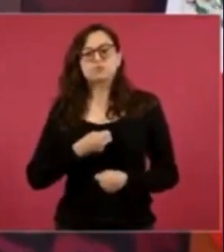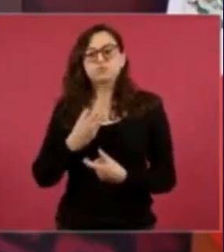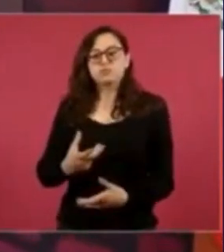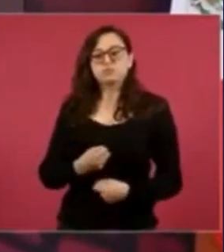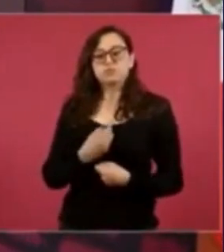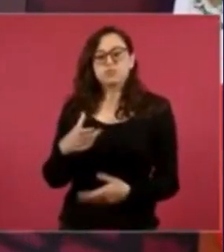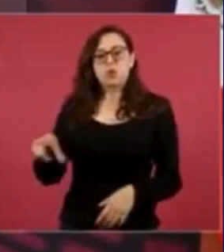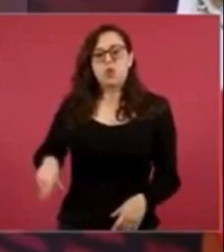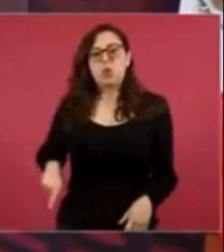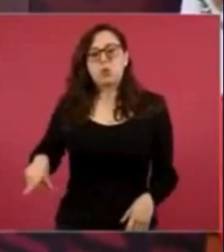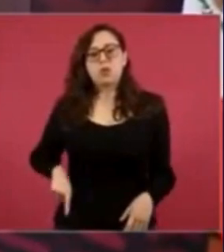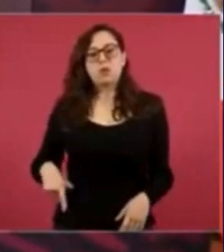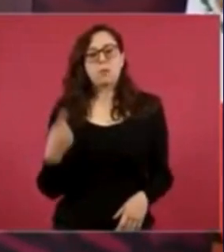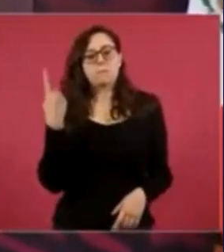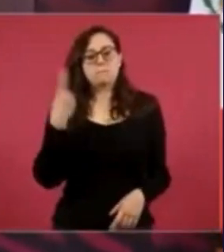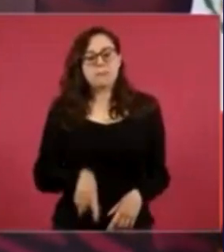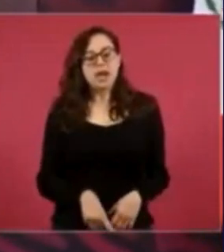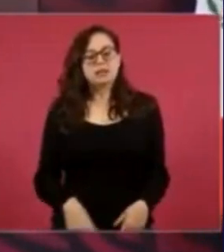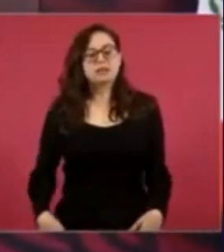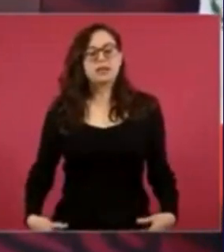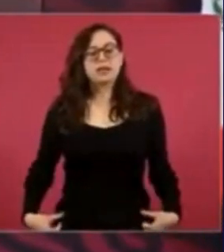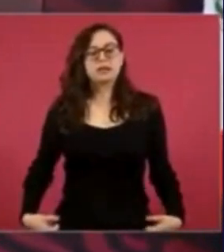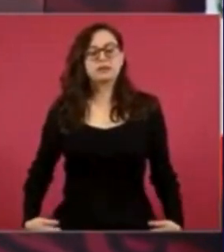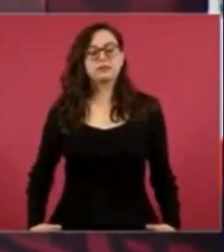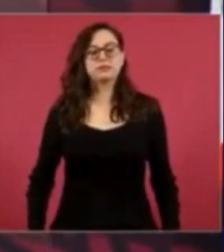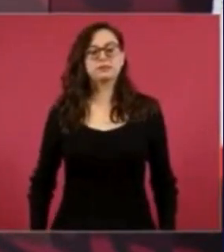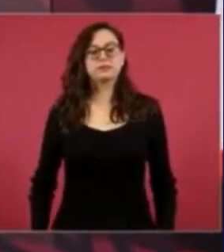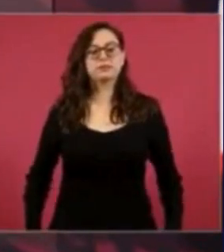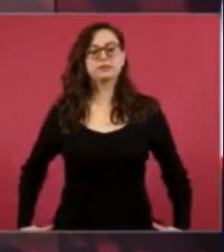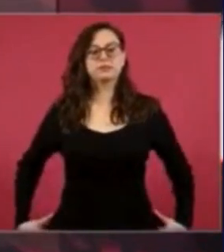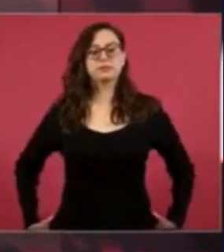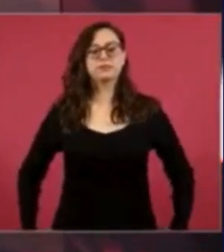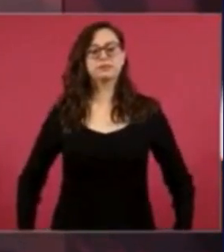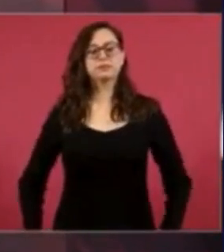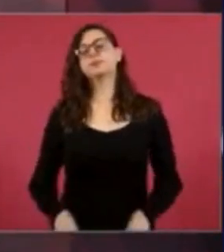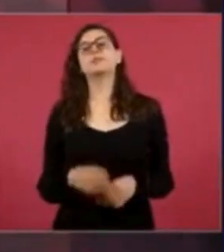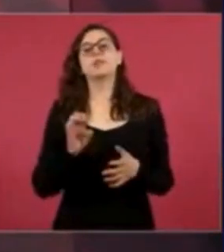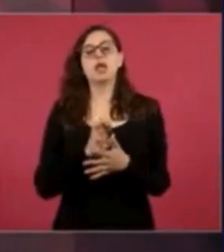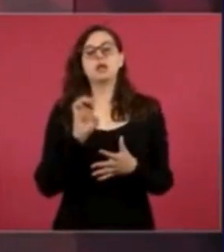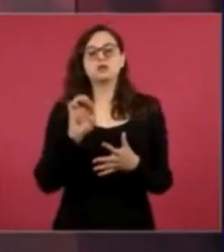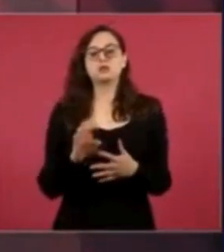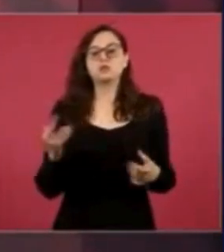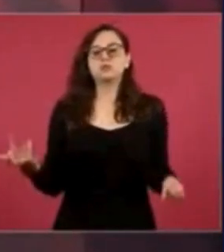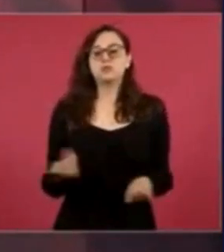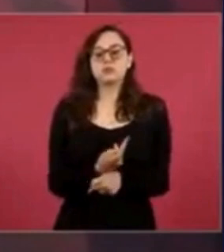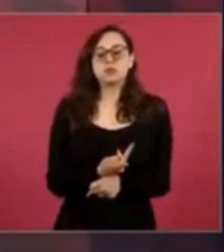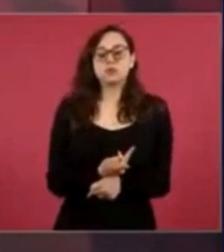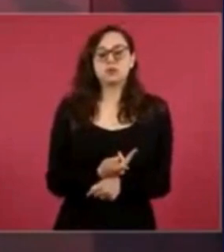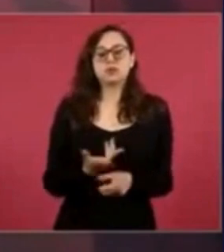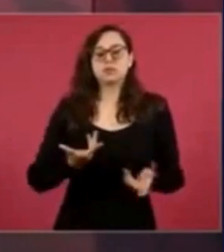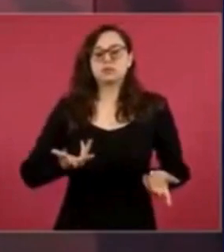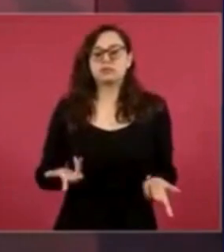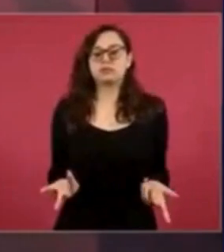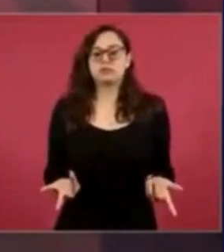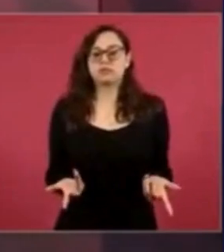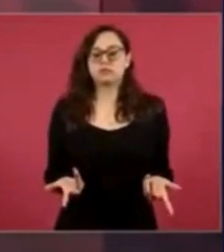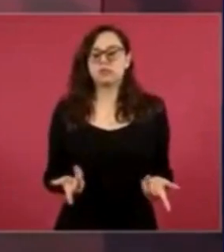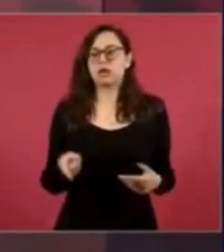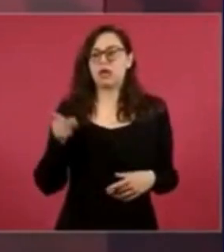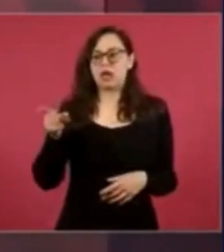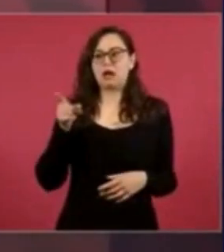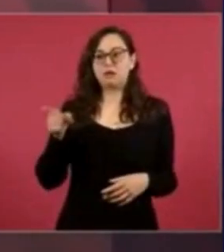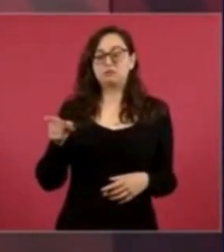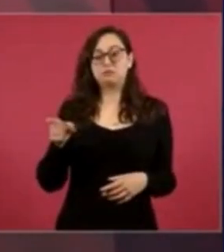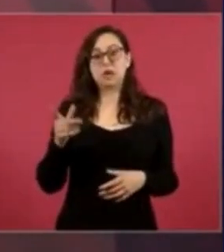las autoridades israelíes a cooperar con México en la extradición de Cerón, afirmando que es necesario que enfrente a la